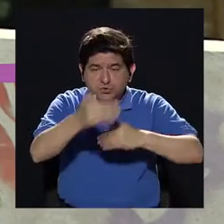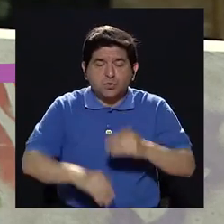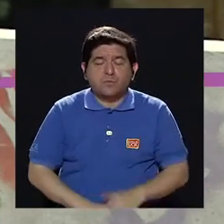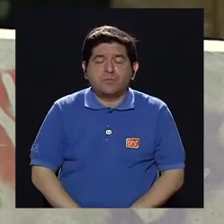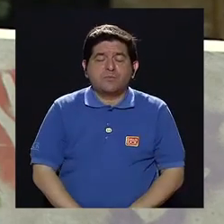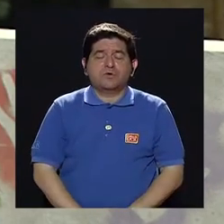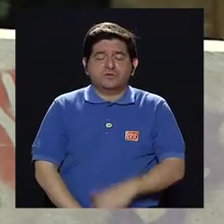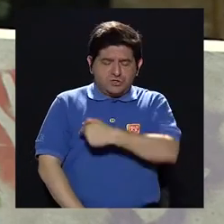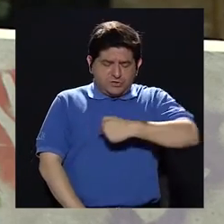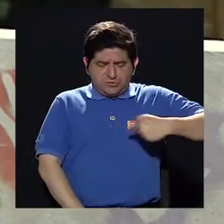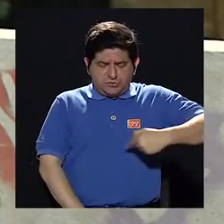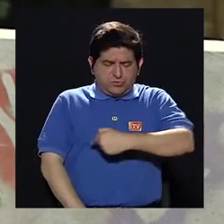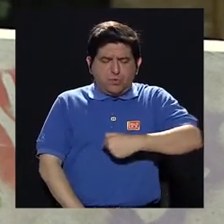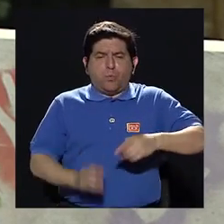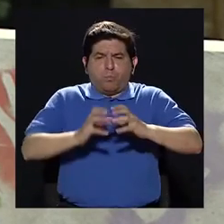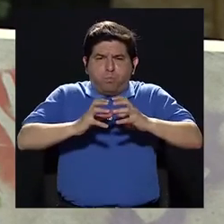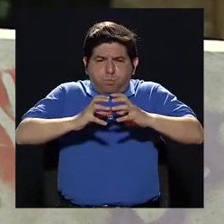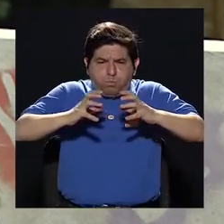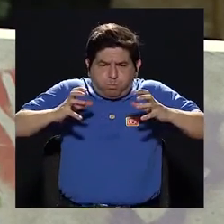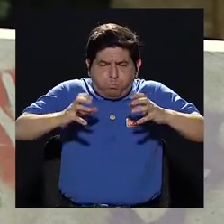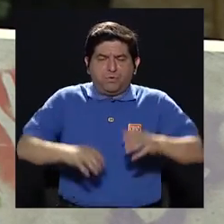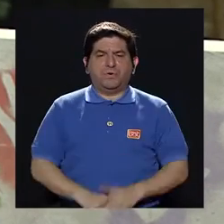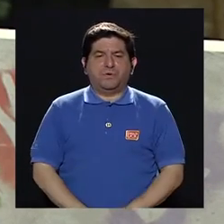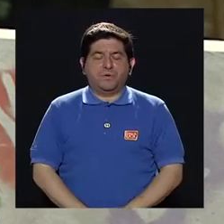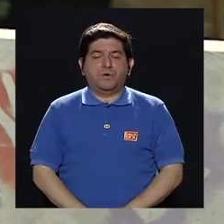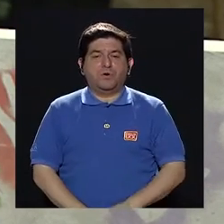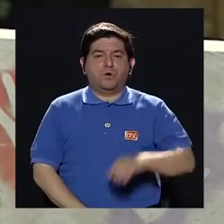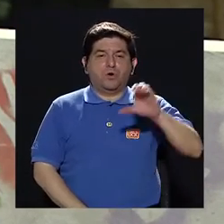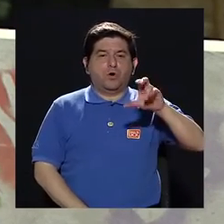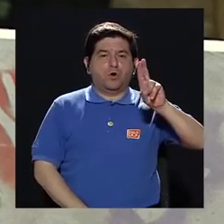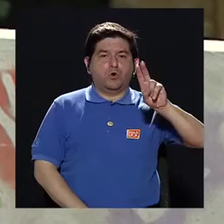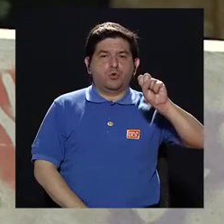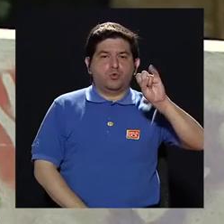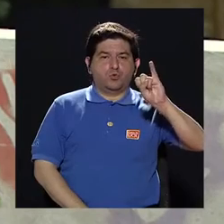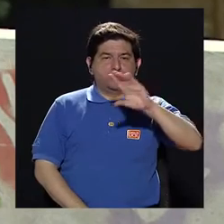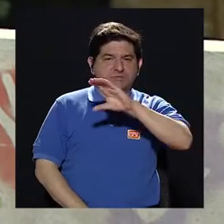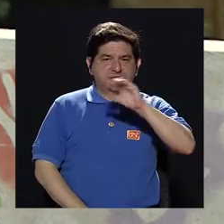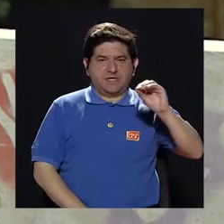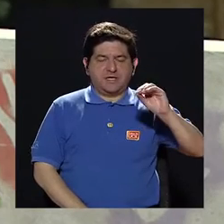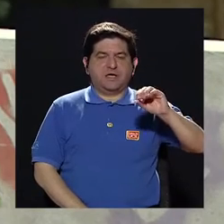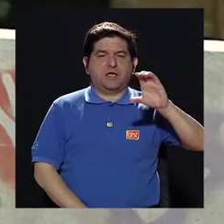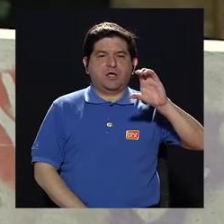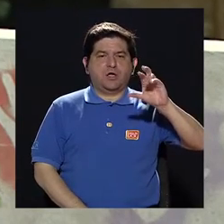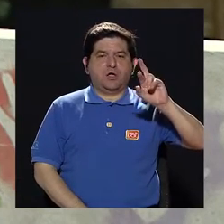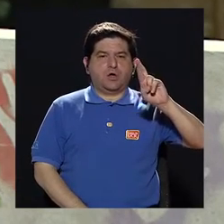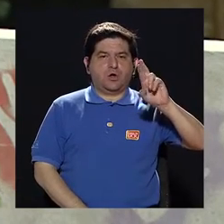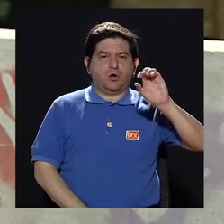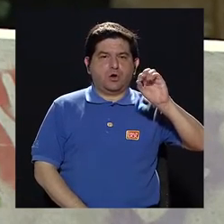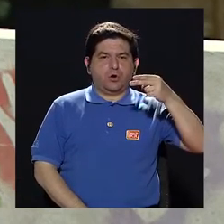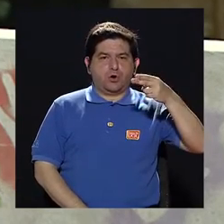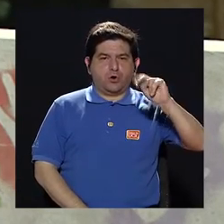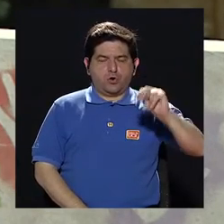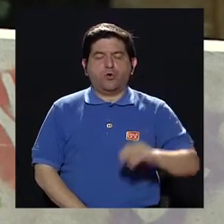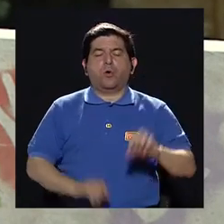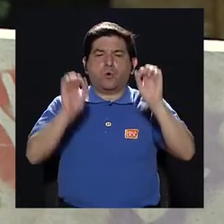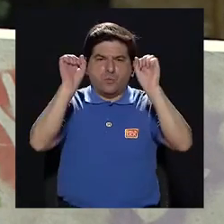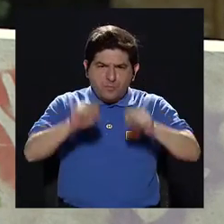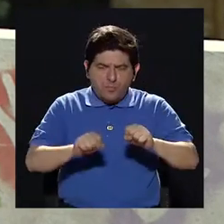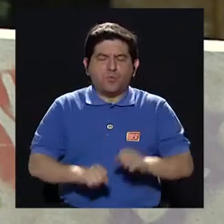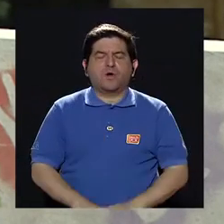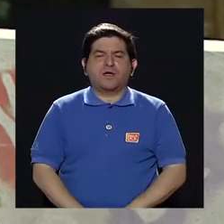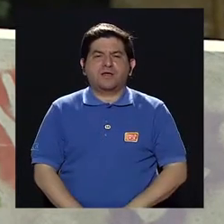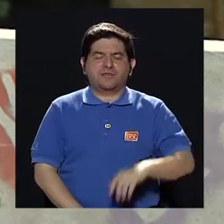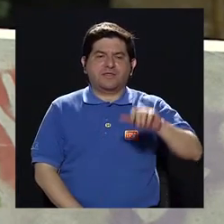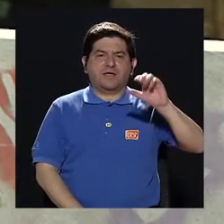un proceso inflamatorio en el intestino. Tanto el CUSI como el crón pueden presentar úlceras o aftas, ¿verdad? En el